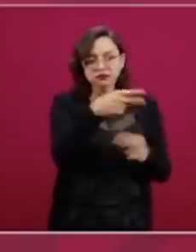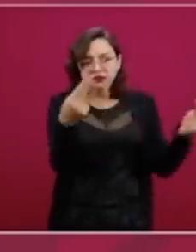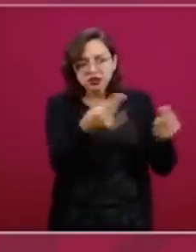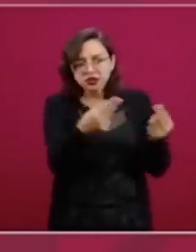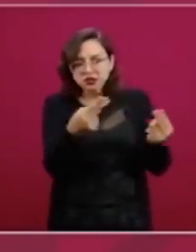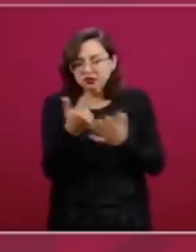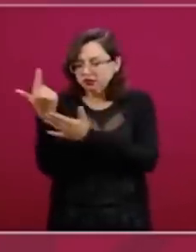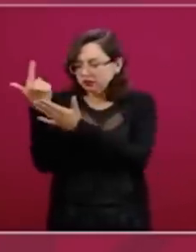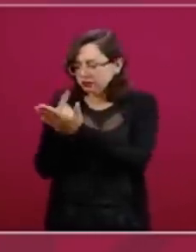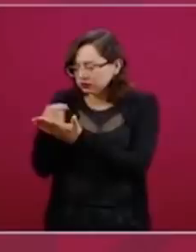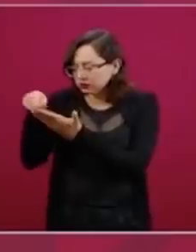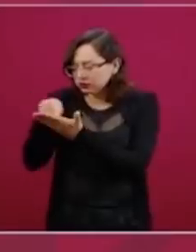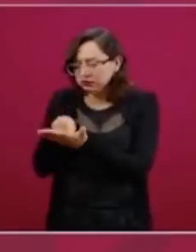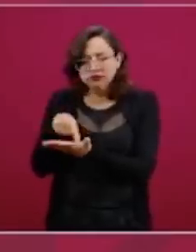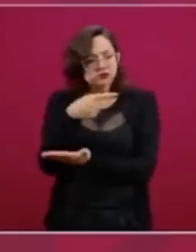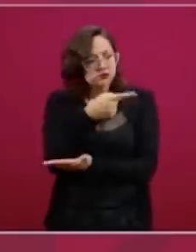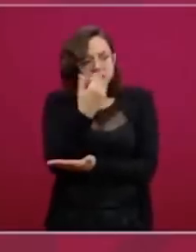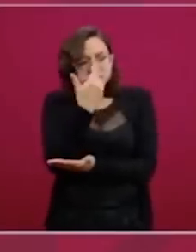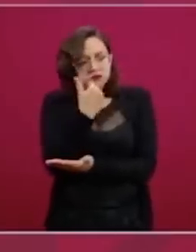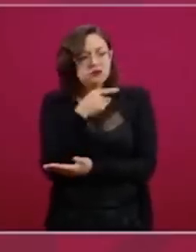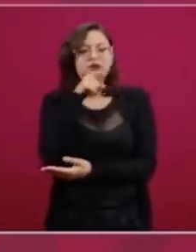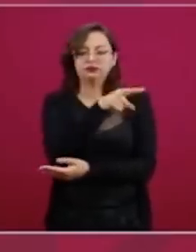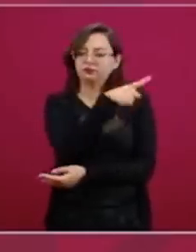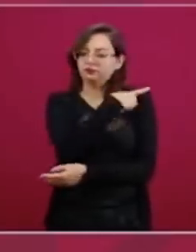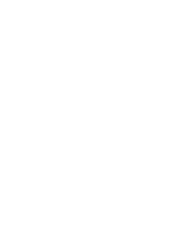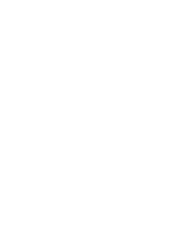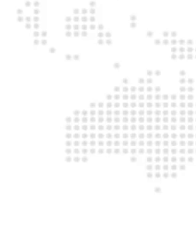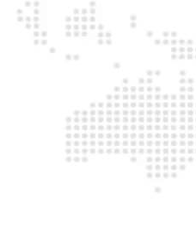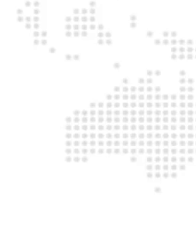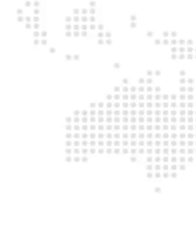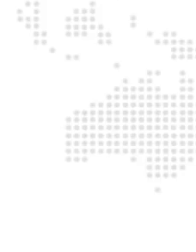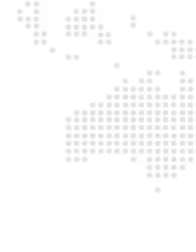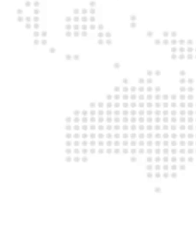esenciales deben suspender sus actividades.